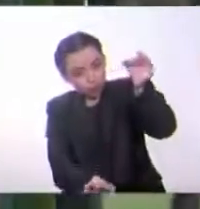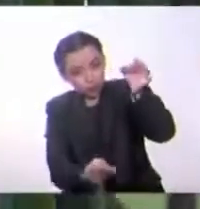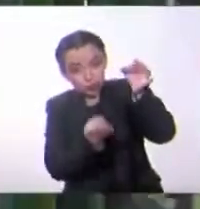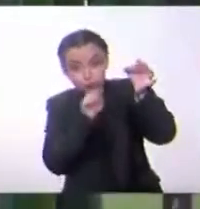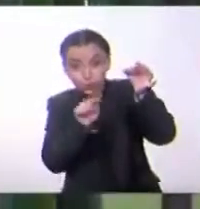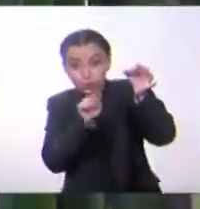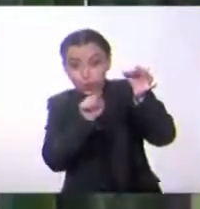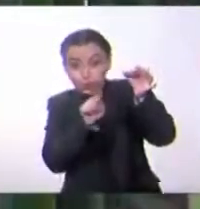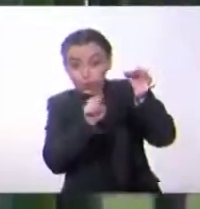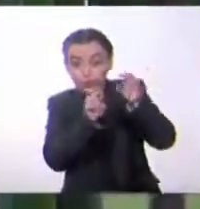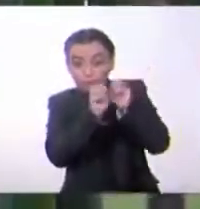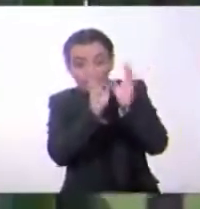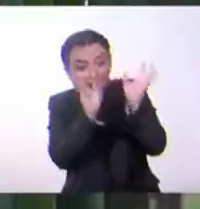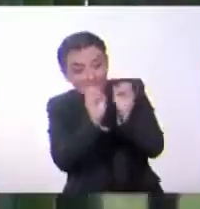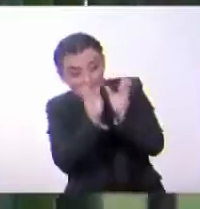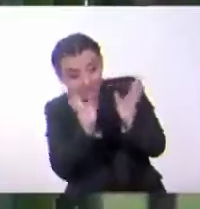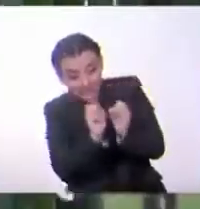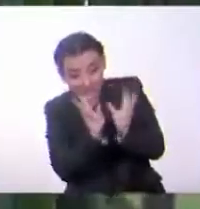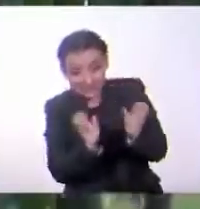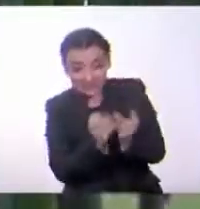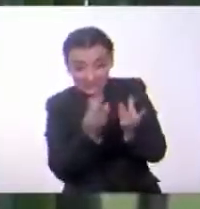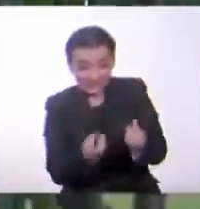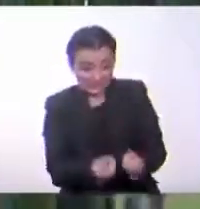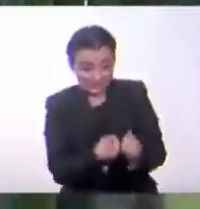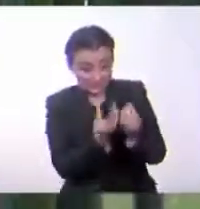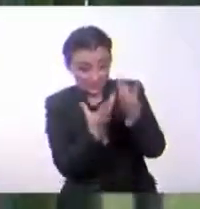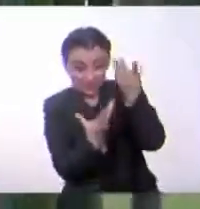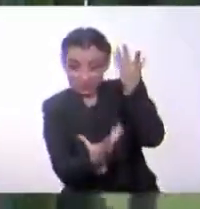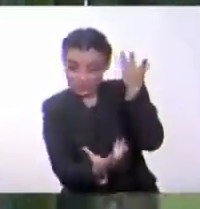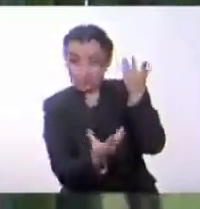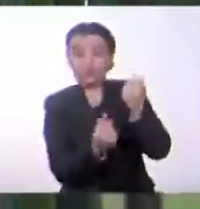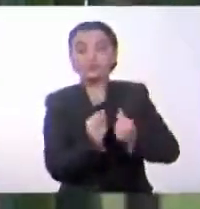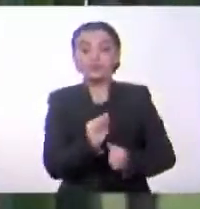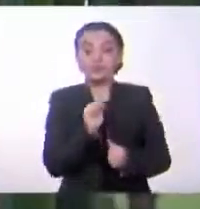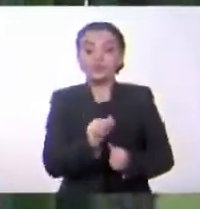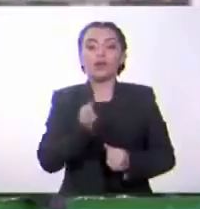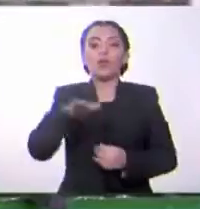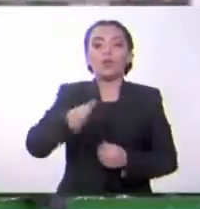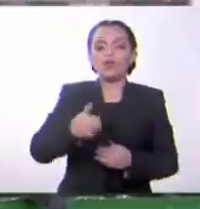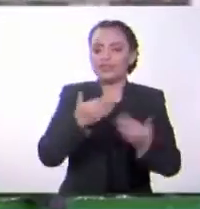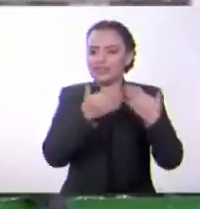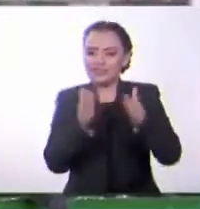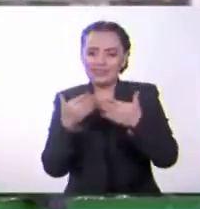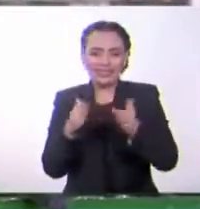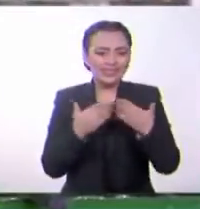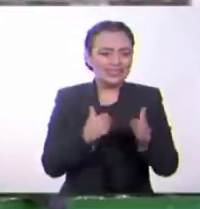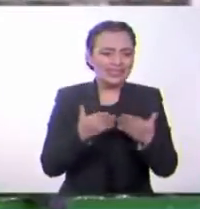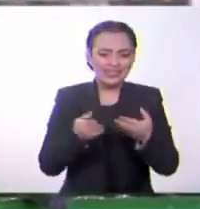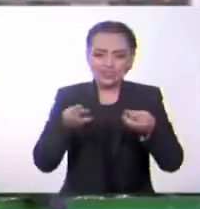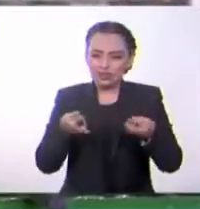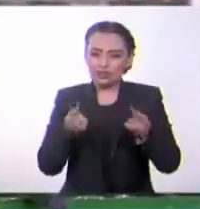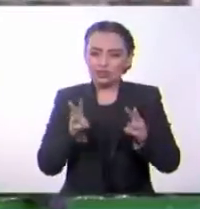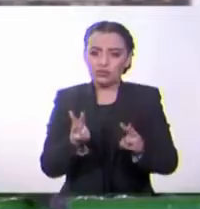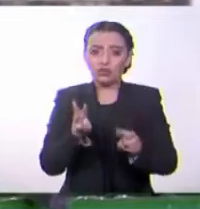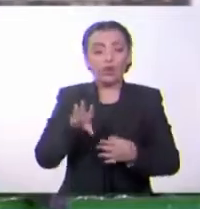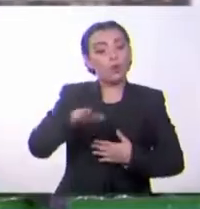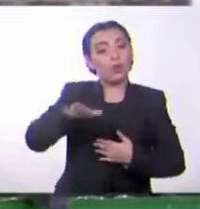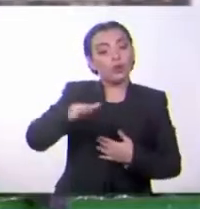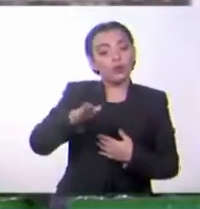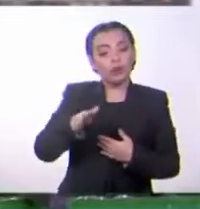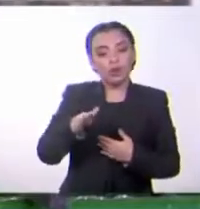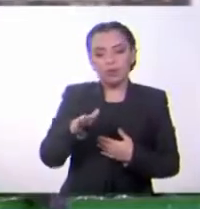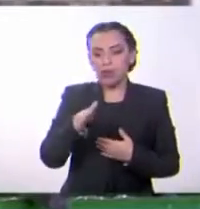culturas, incluyendo las americanas y africanas, emplearon el bambú de diferentes formas, especialmente para utensilios